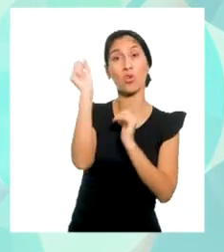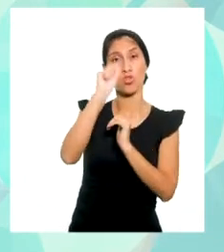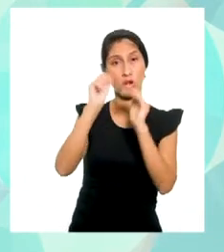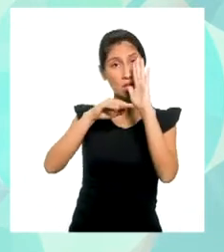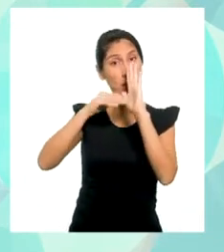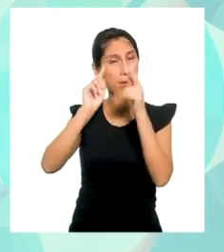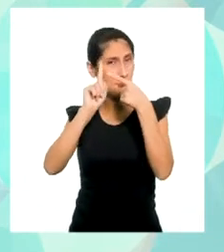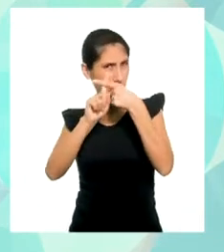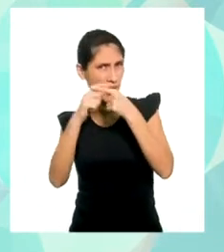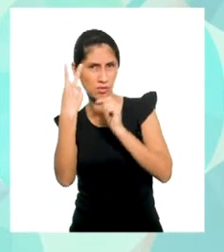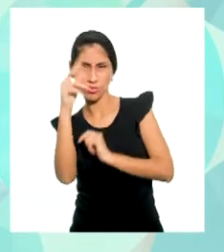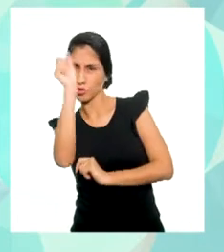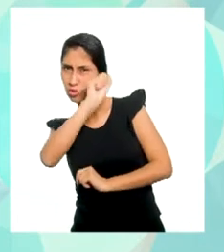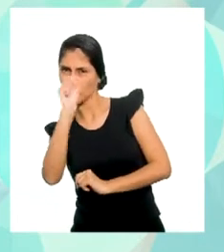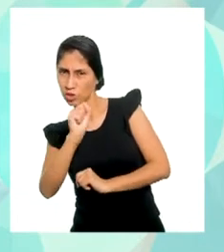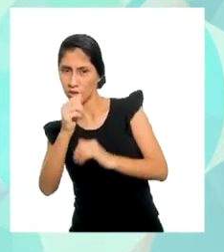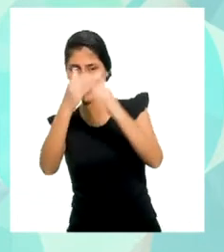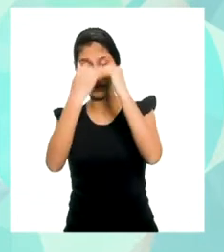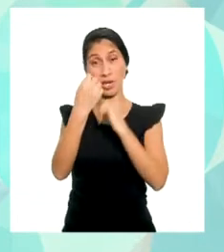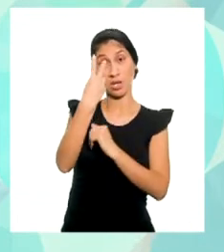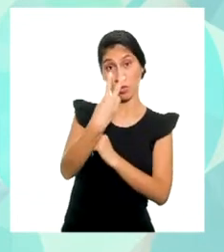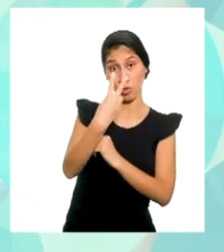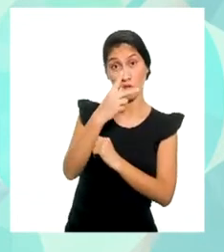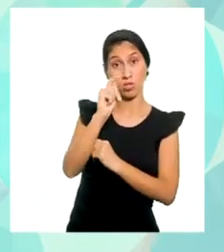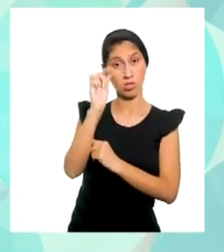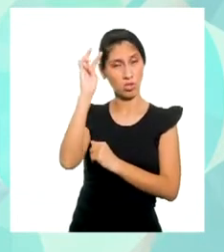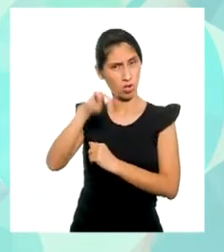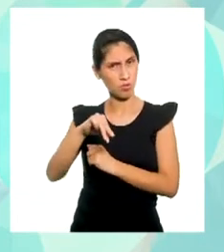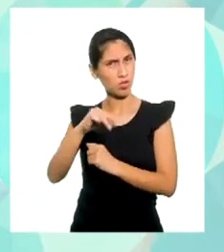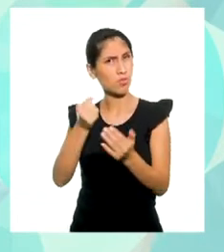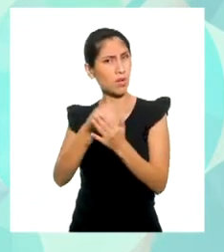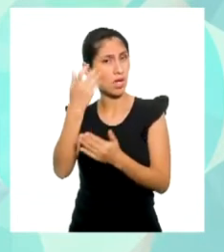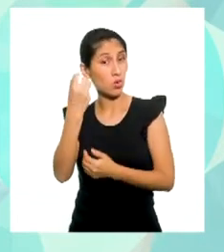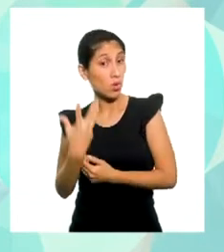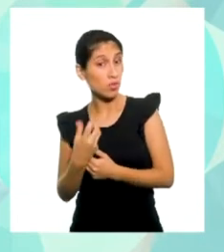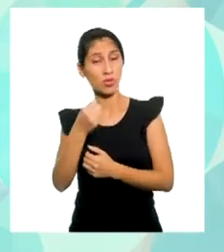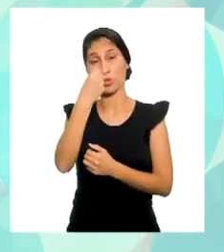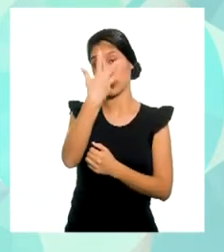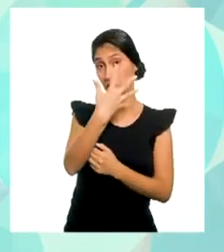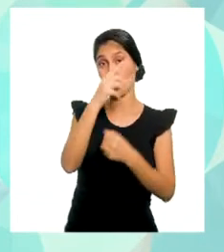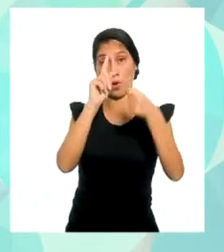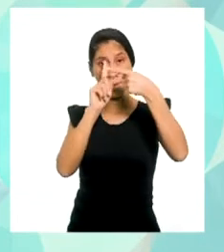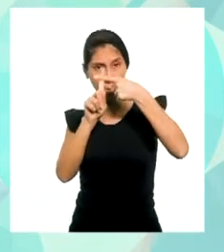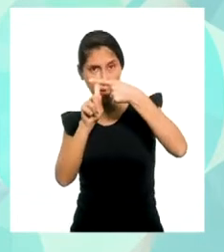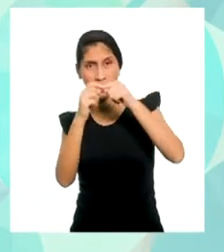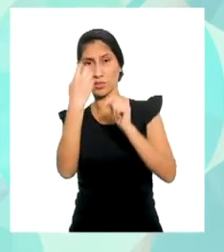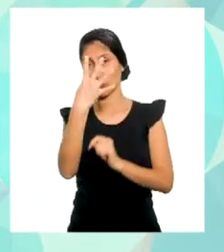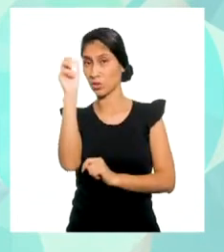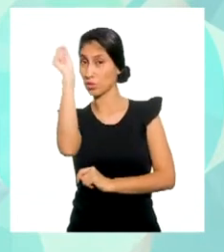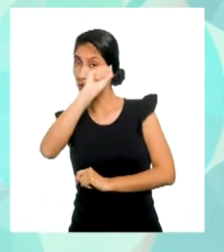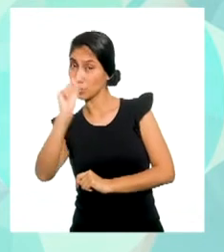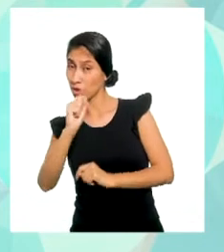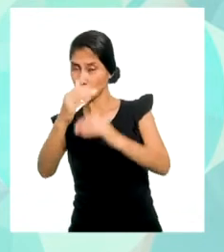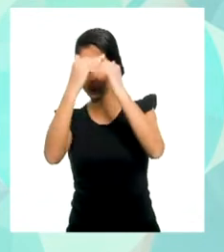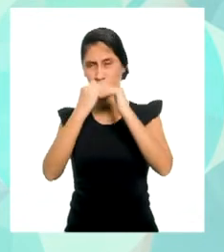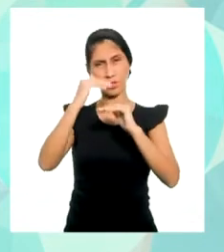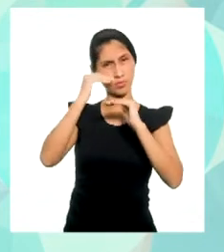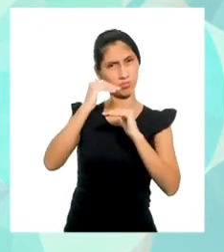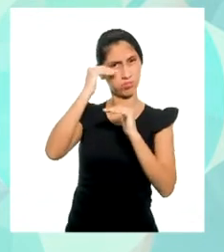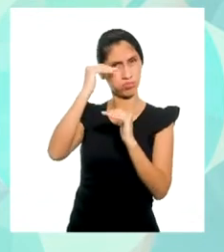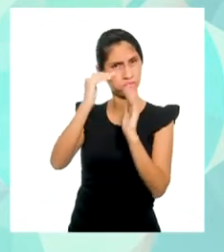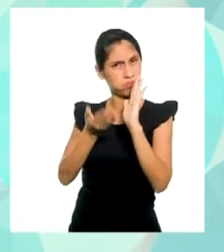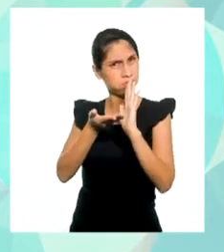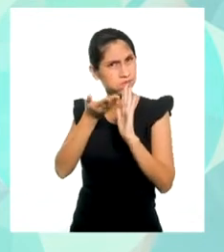2 soles. Para dos kilómetros, el servicio cuesta 5 más 4 soles. Y así